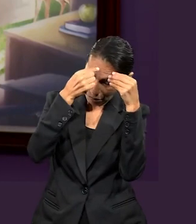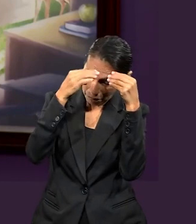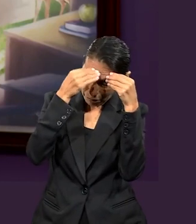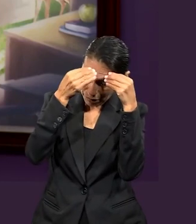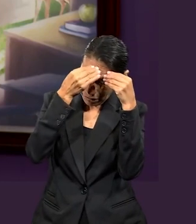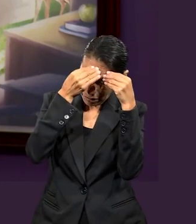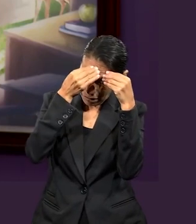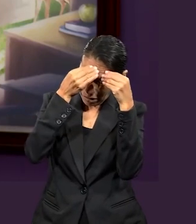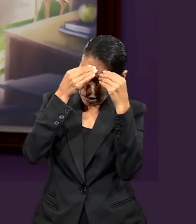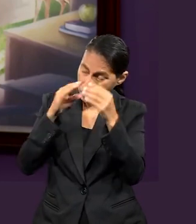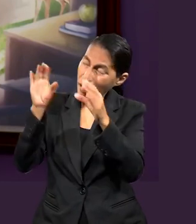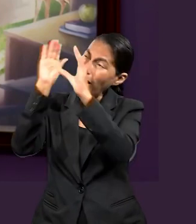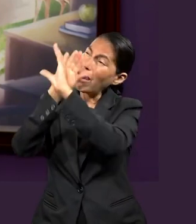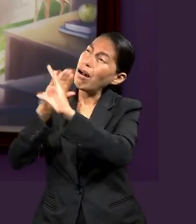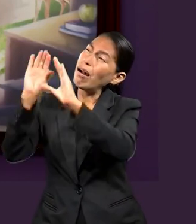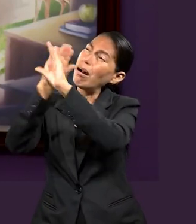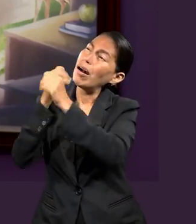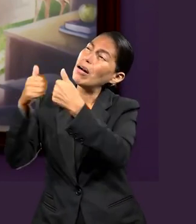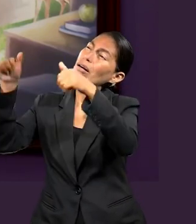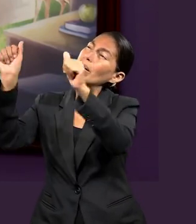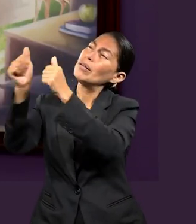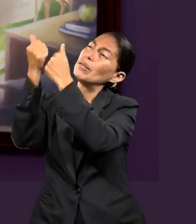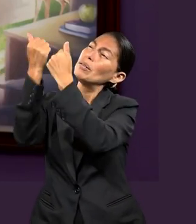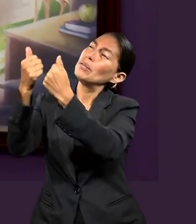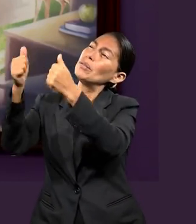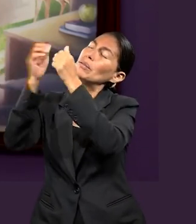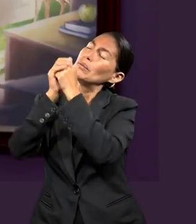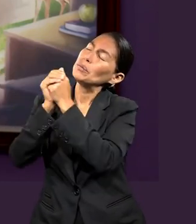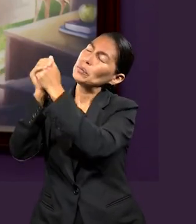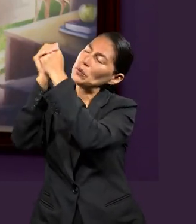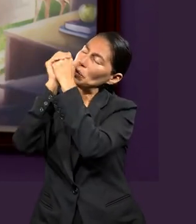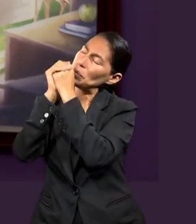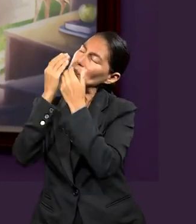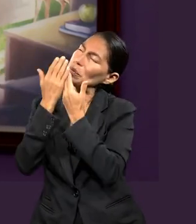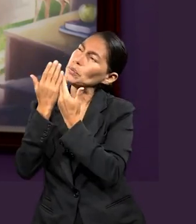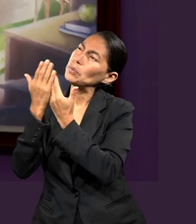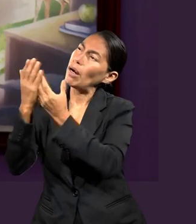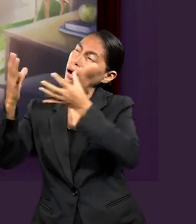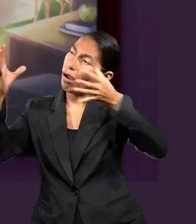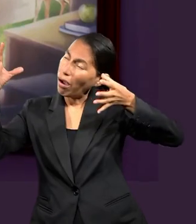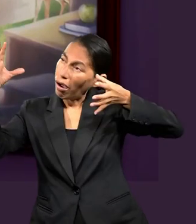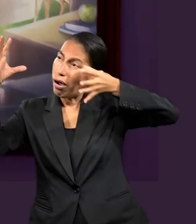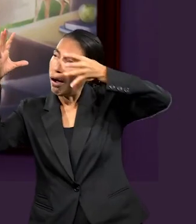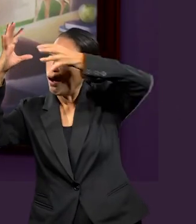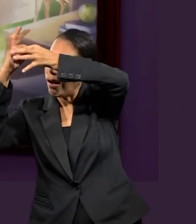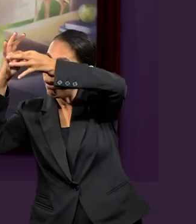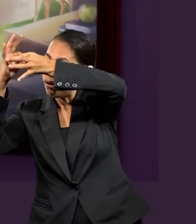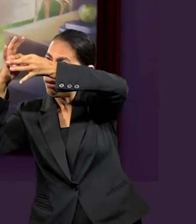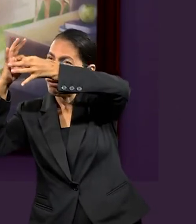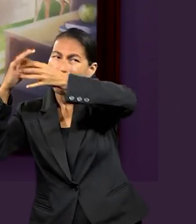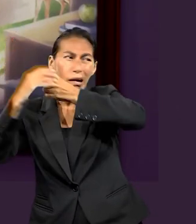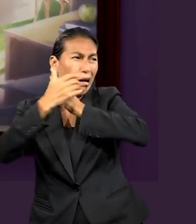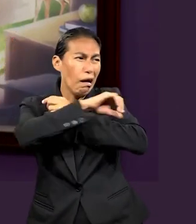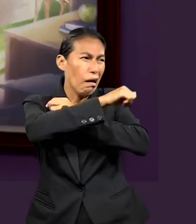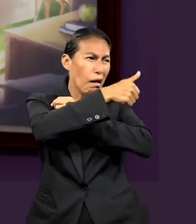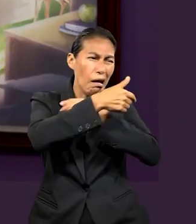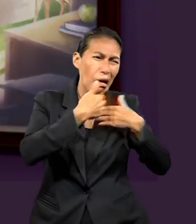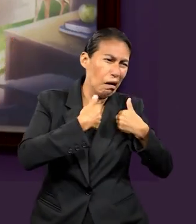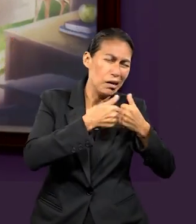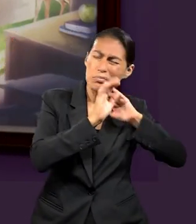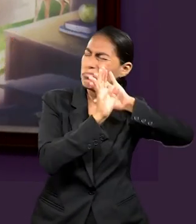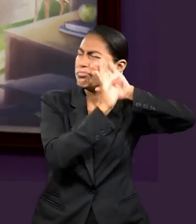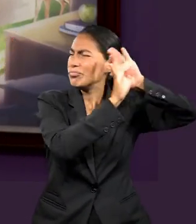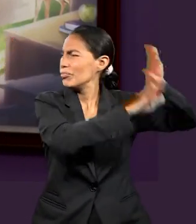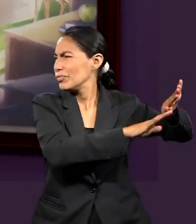y la mente lo único que necesita es este proceso de alabanza y adoración. Porque todo lo demás como que lo bloquea y no lo